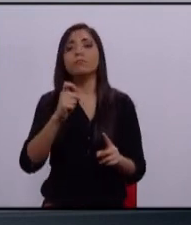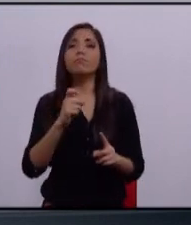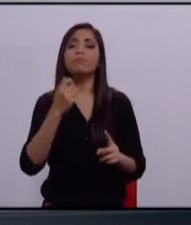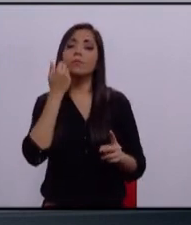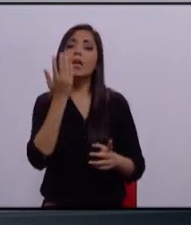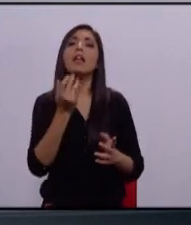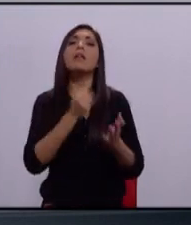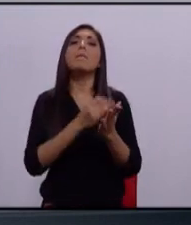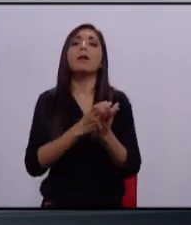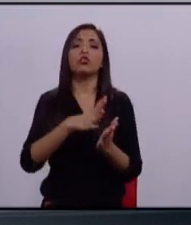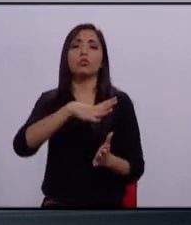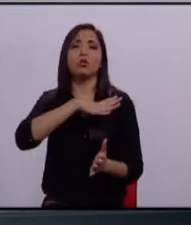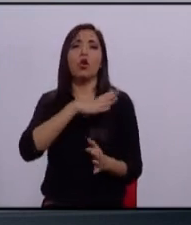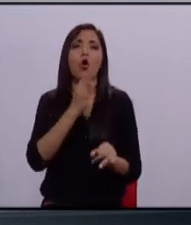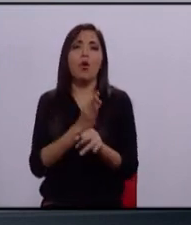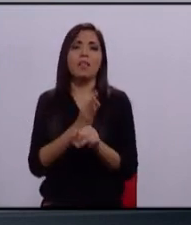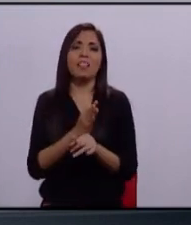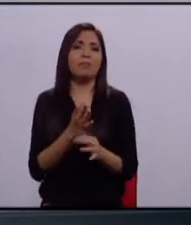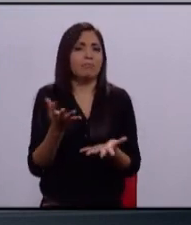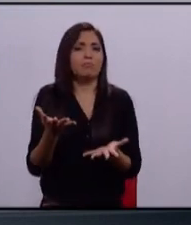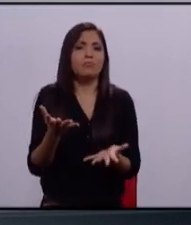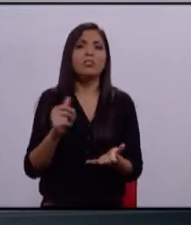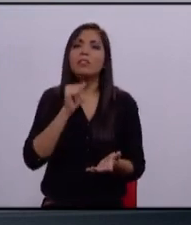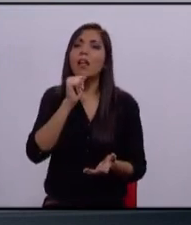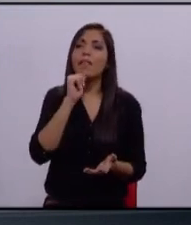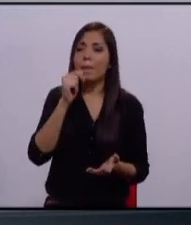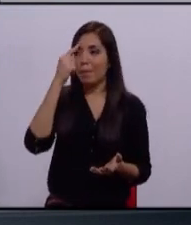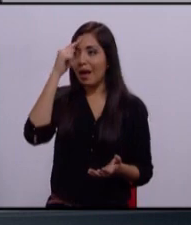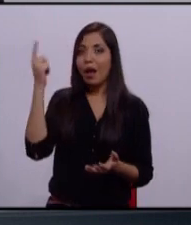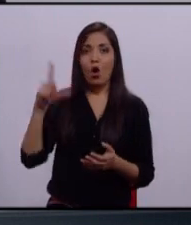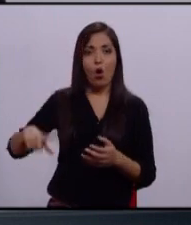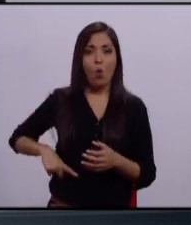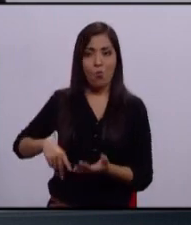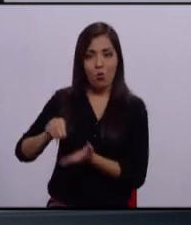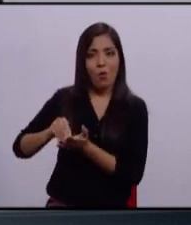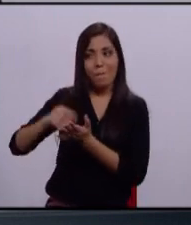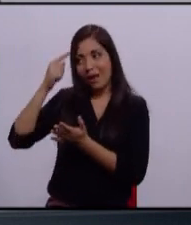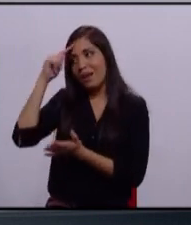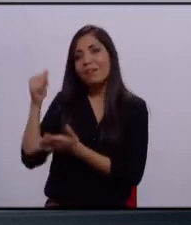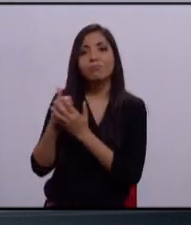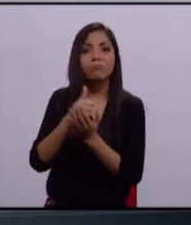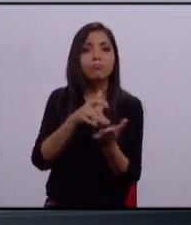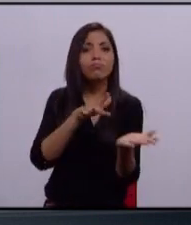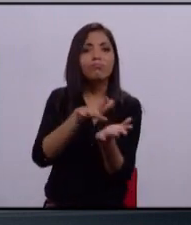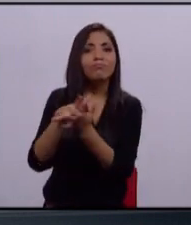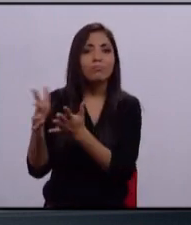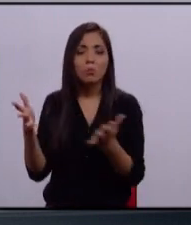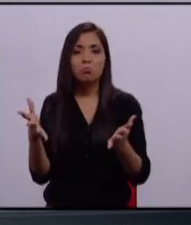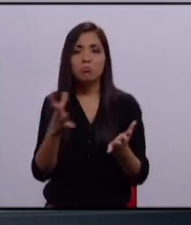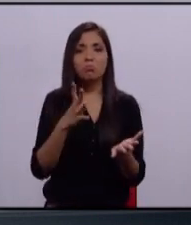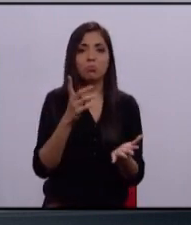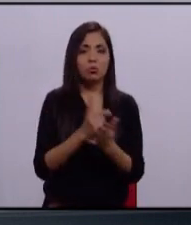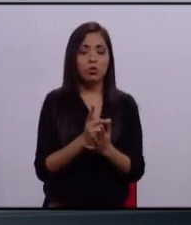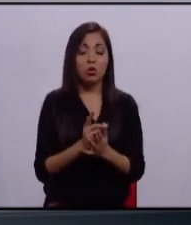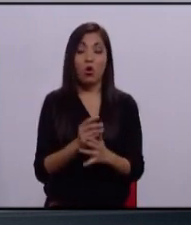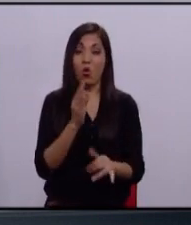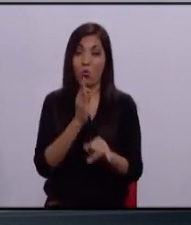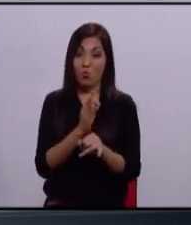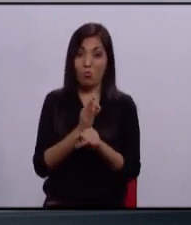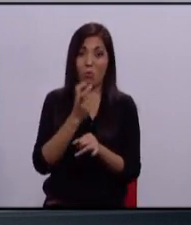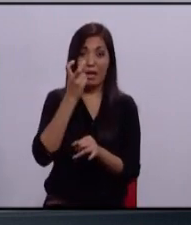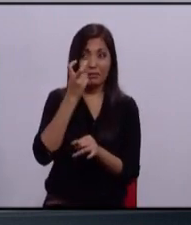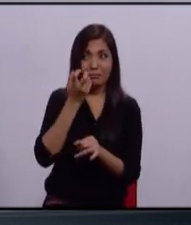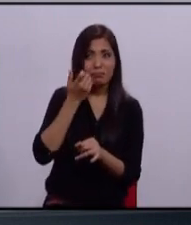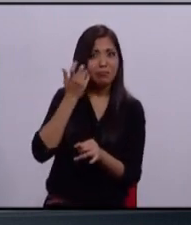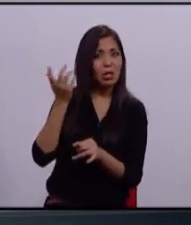incapacidad que ha tenido el actual gobierno para solucionar los problemas de los ciudadanos. Este es el nuevo modelo que el PRI